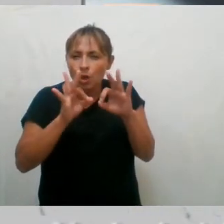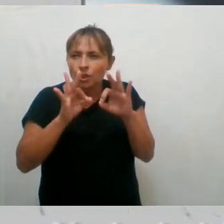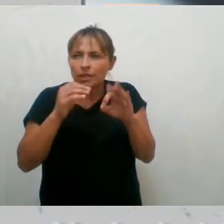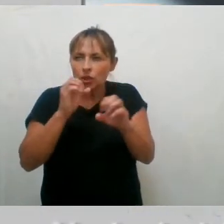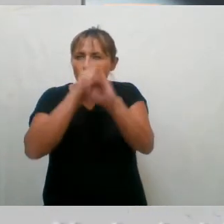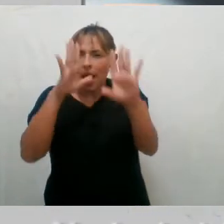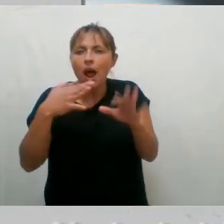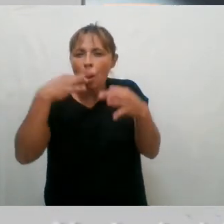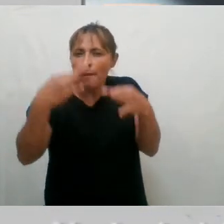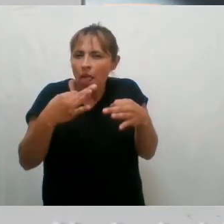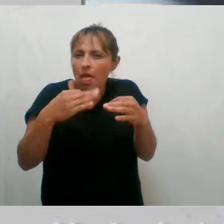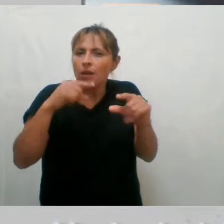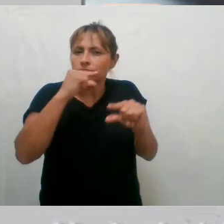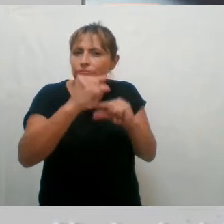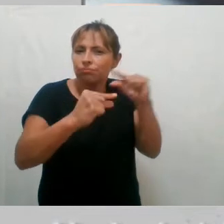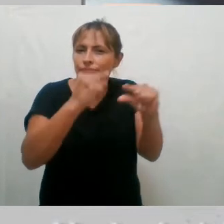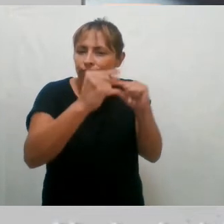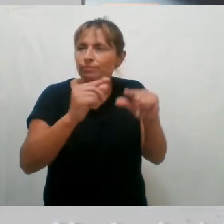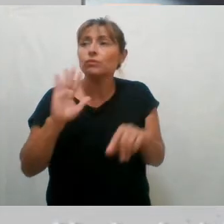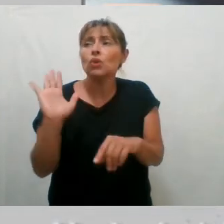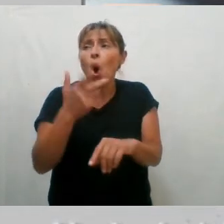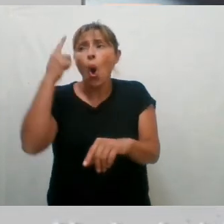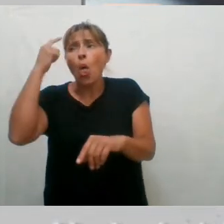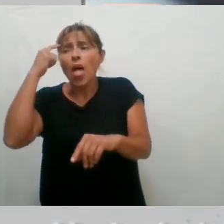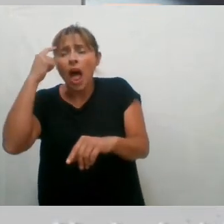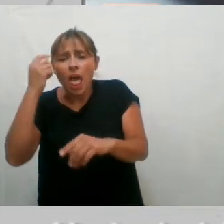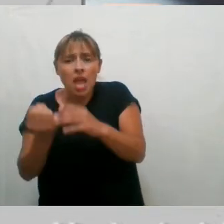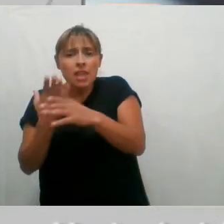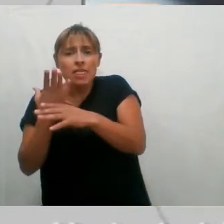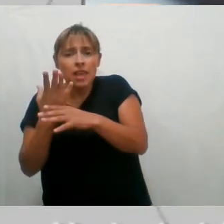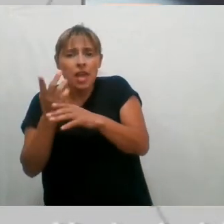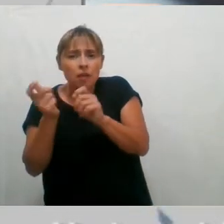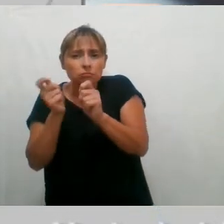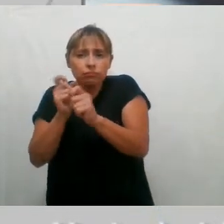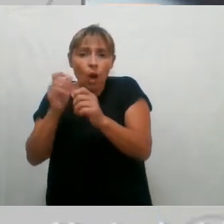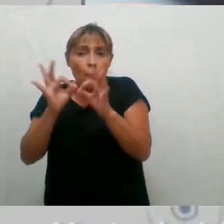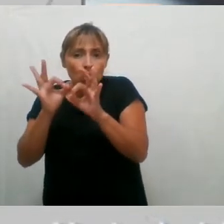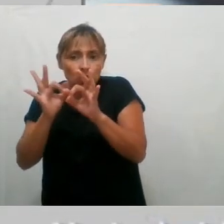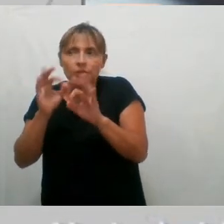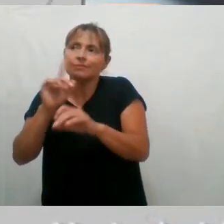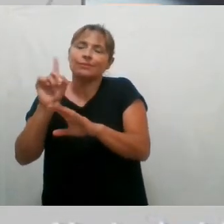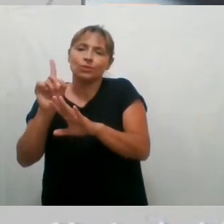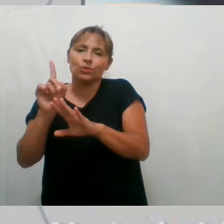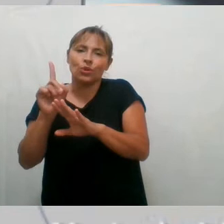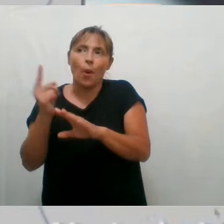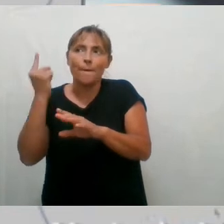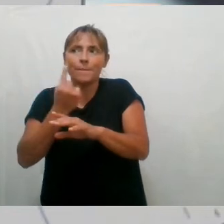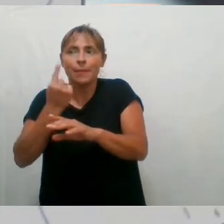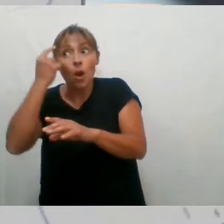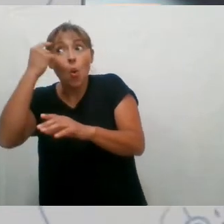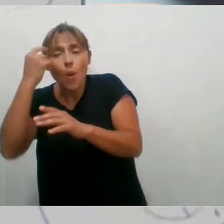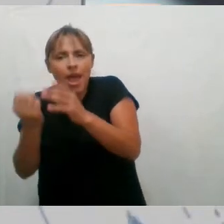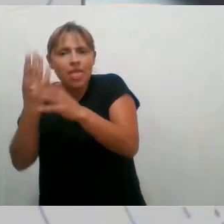No toda idea es un proyecto. Para que una idea llegue a ser realidad, necesitamos instrumentar